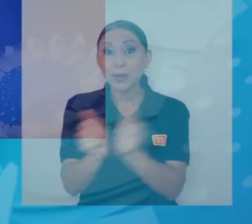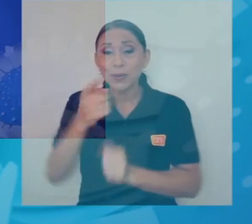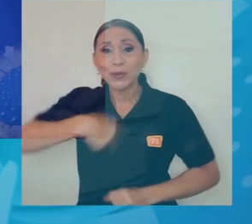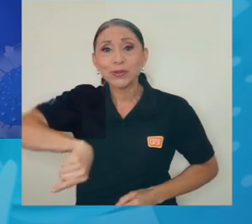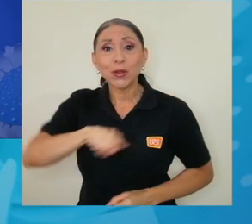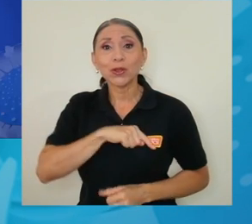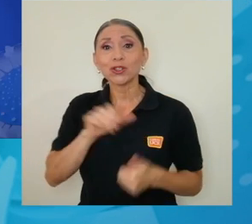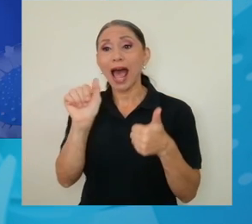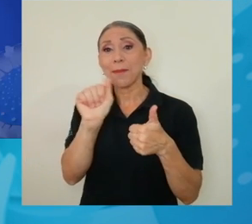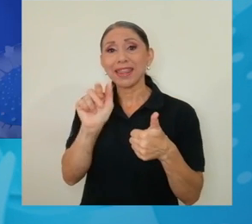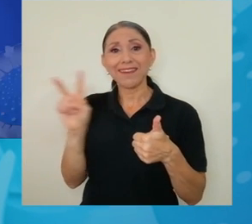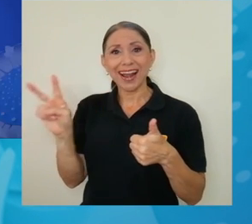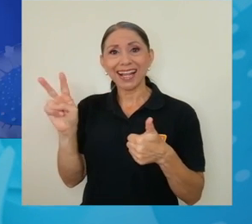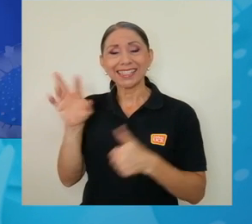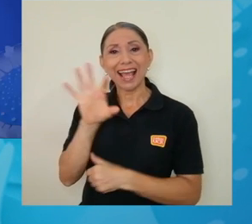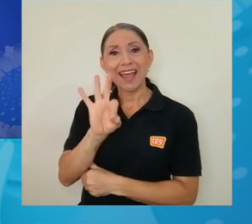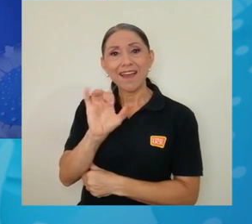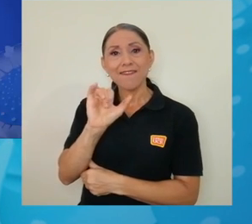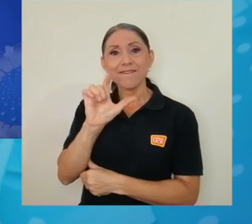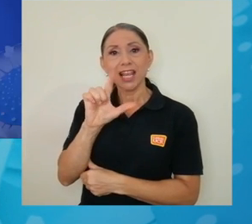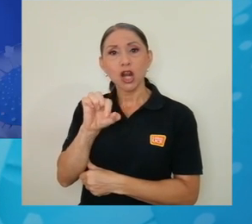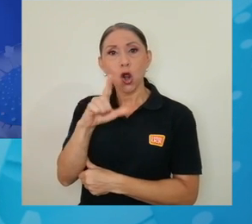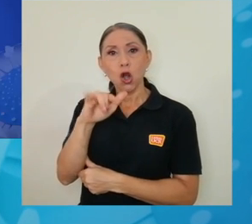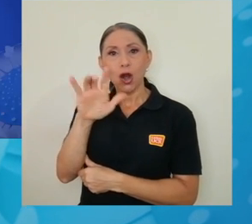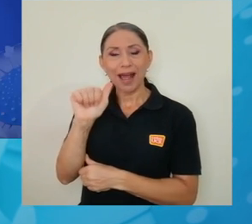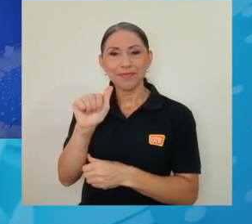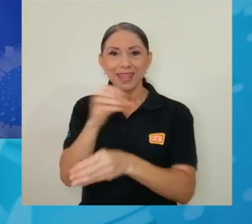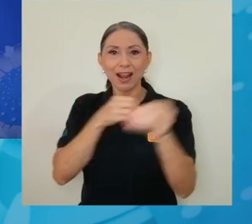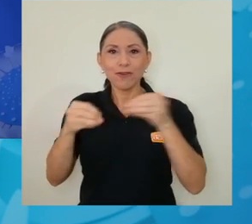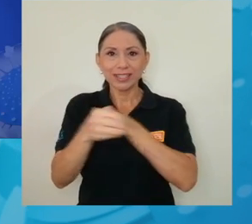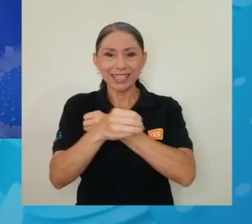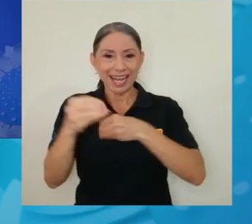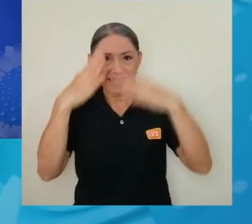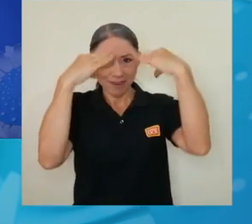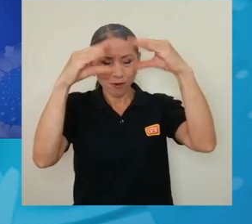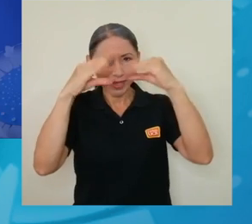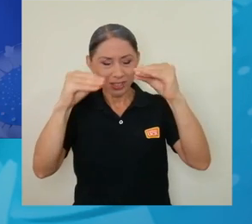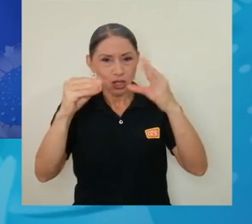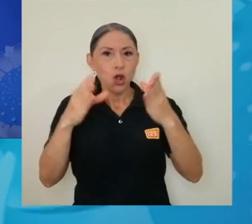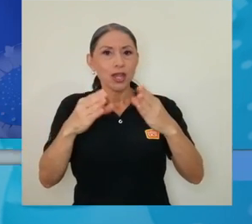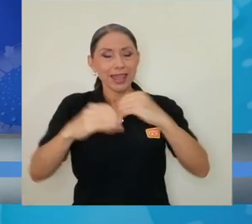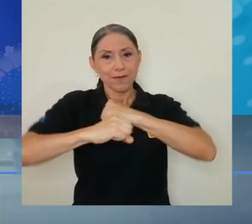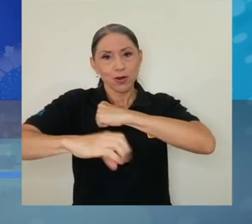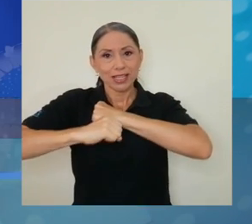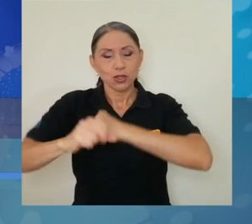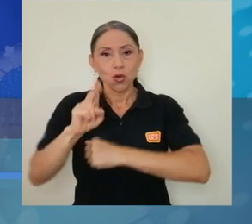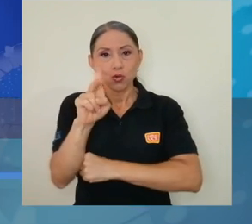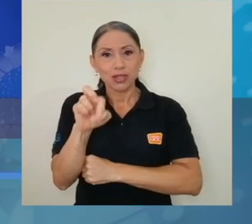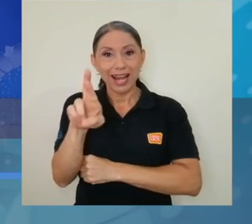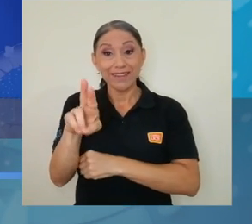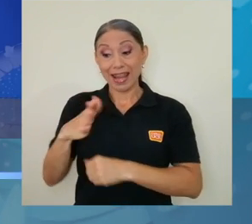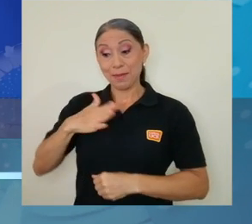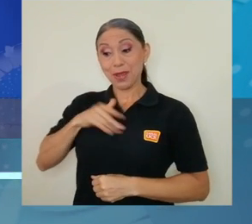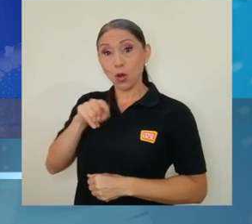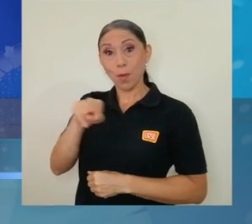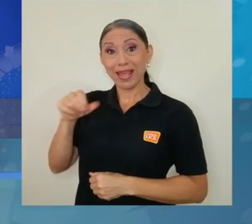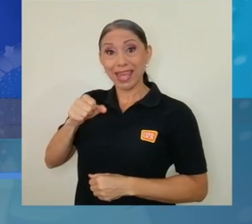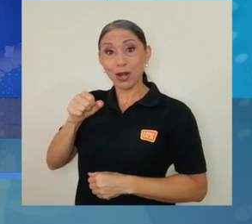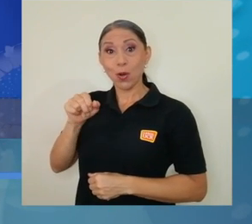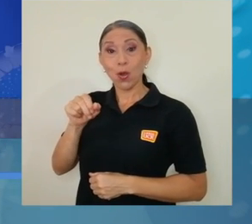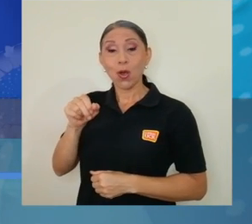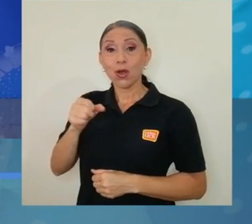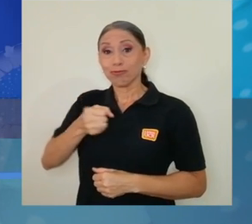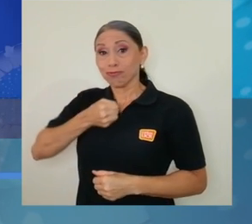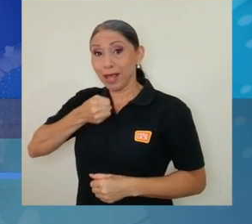Muy bien, nos acompaña Amanda Vargas, filóloga de la Oficina de Divulgación e Información de la UCR, y mi colega, compañero Fernando